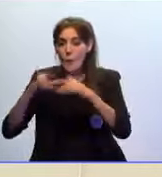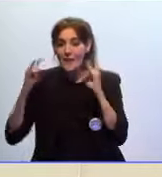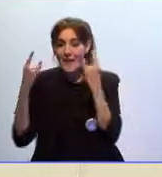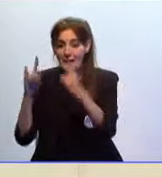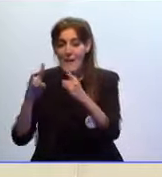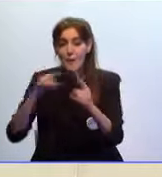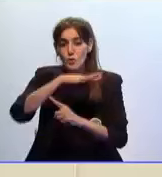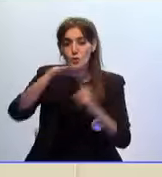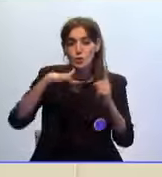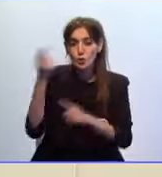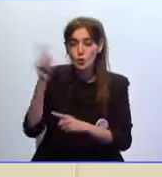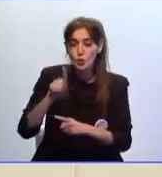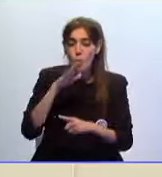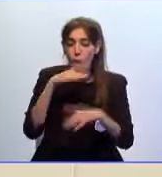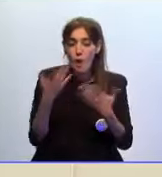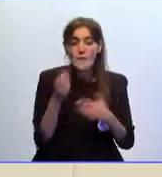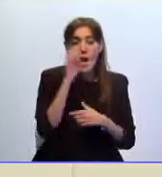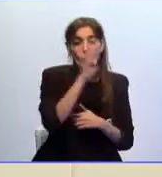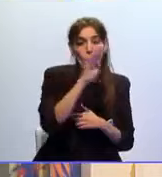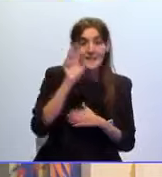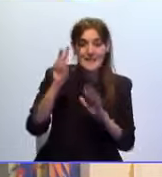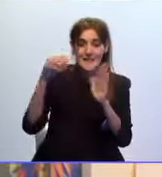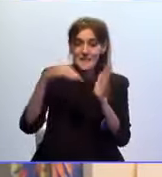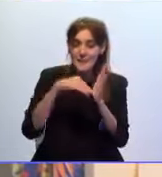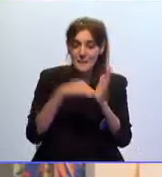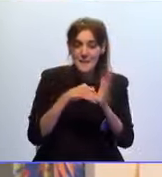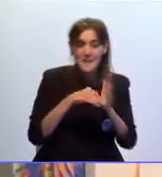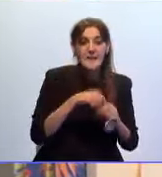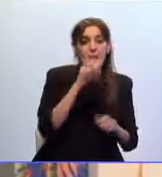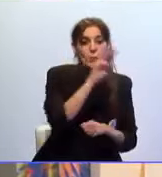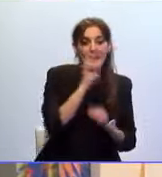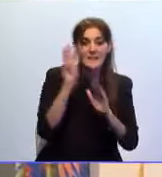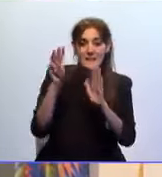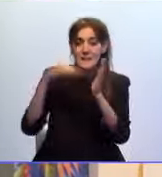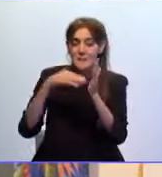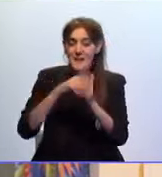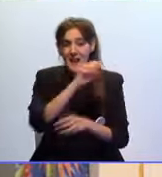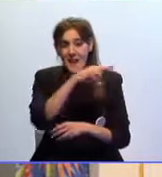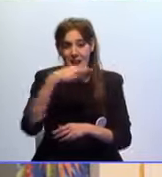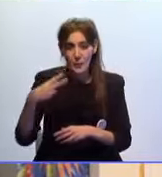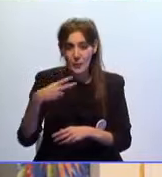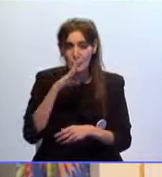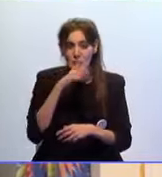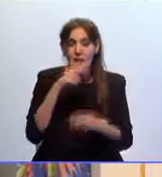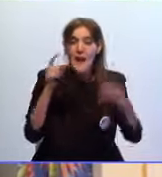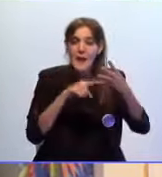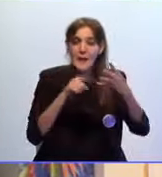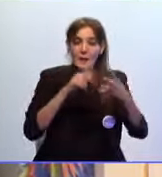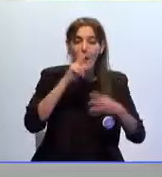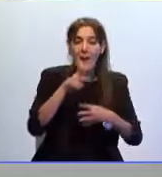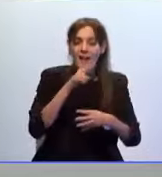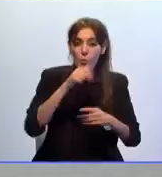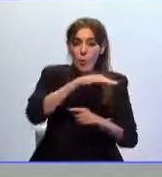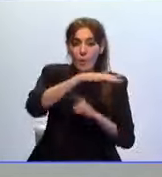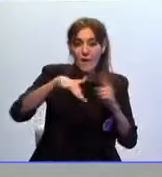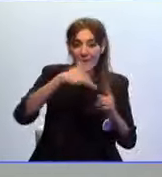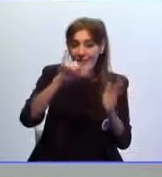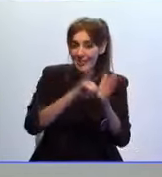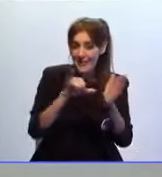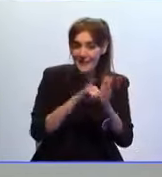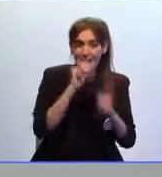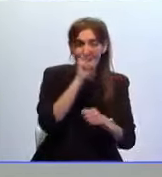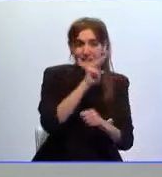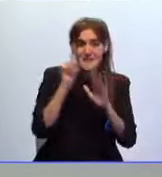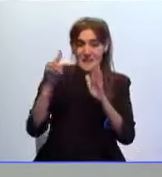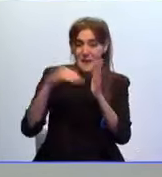entorno se mueve ahora entre los 47.000 y los 43.000 euros al año. En el 4, Jaduy y alrededores no llega a